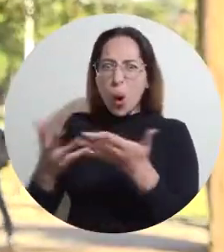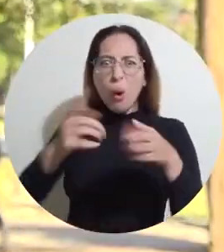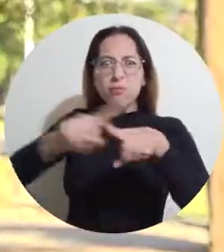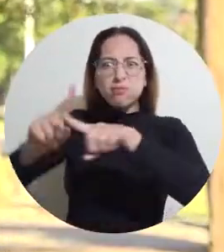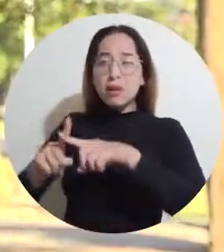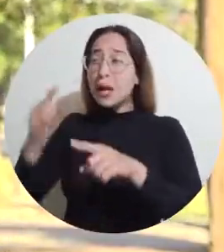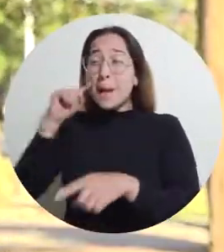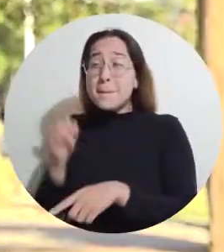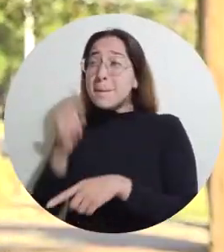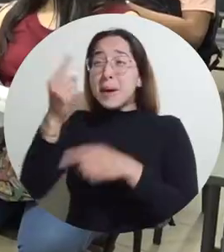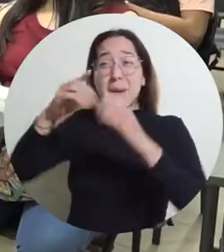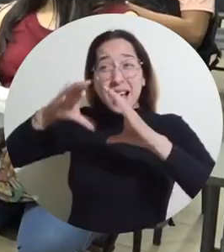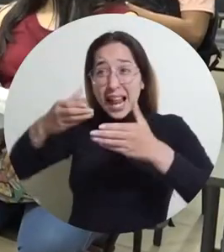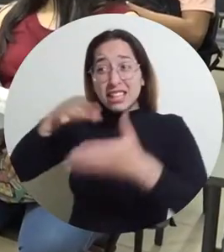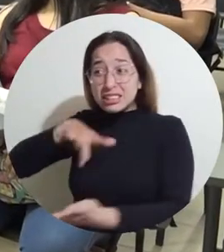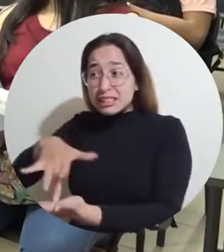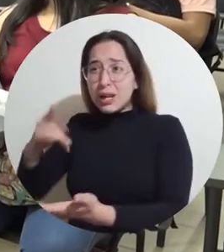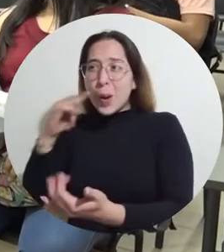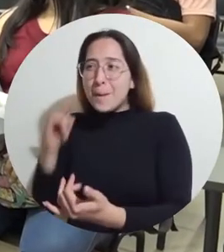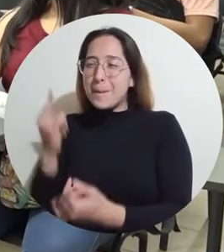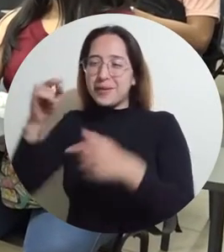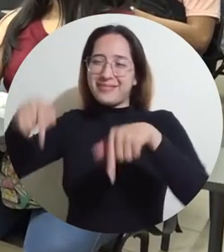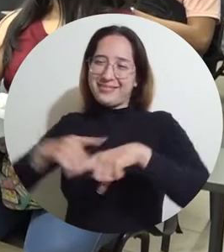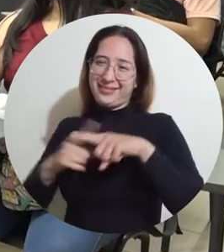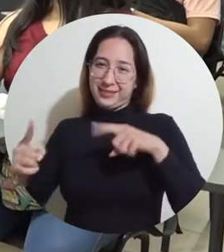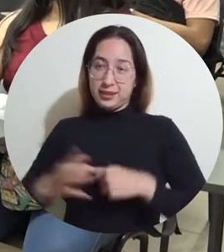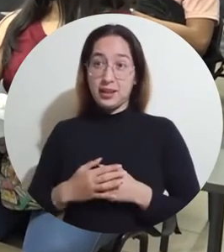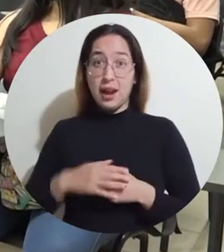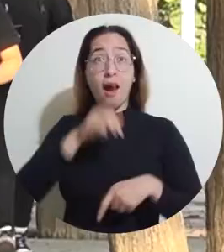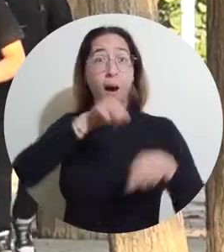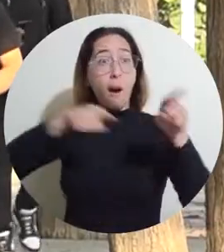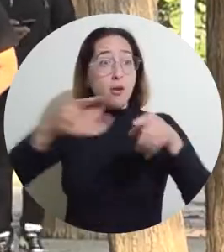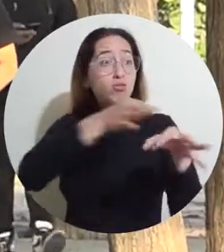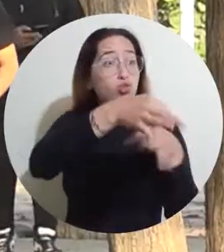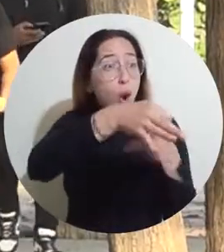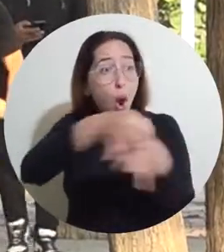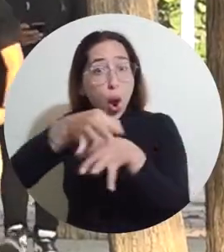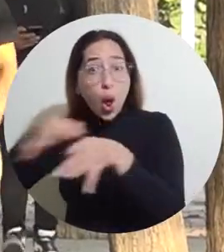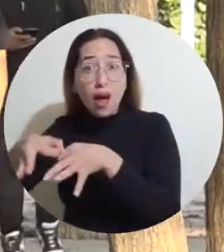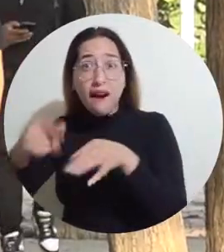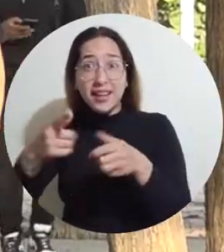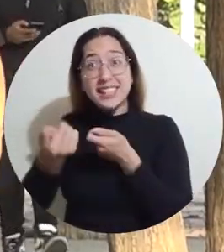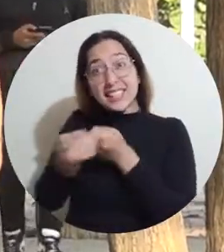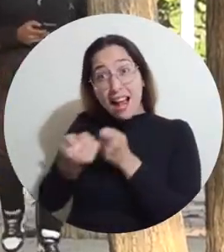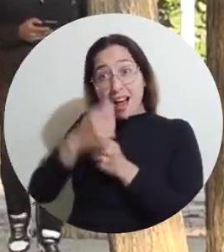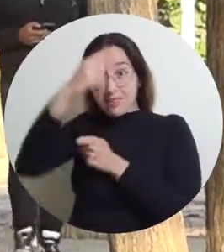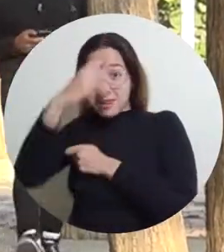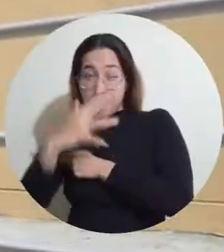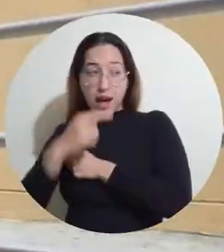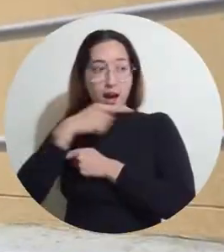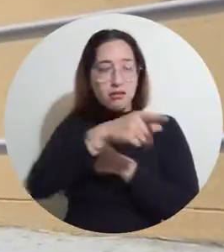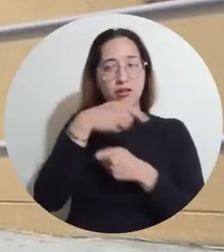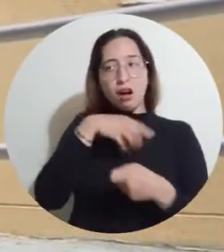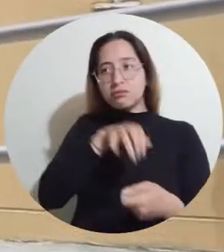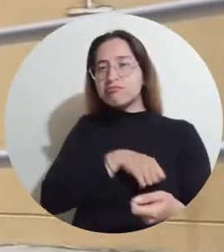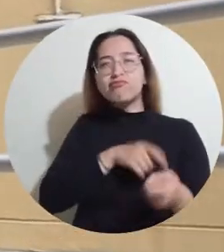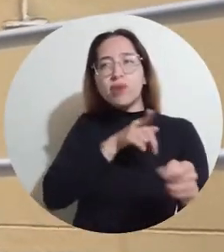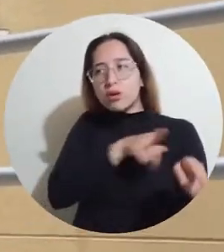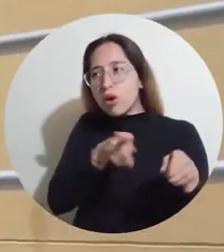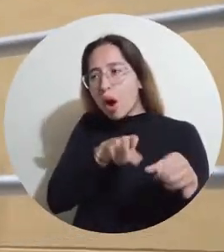a tener mi primera clase presencial. Varios jóvenes llegaron a Santa Marta desde municipios remotos para recibir su primera clase presencial,